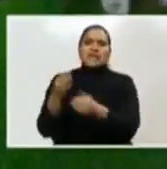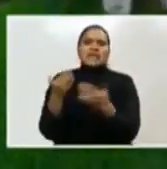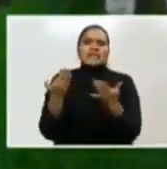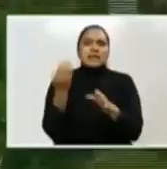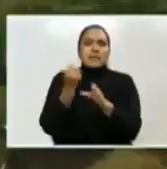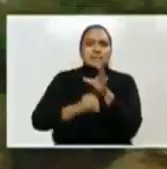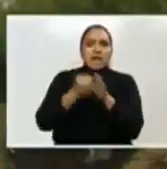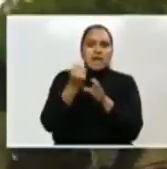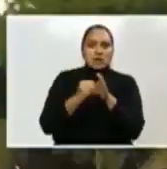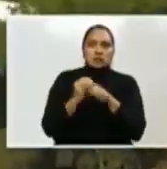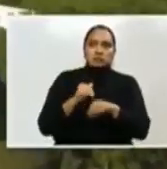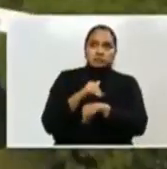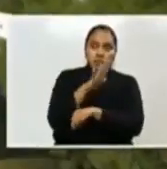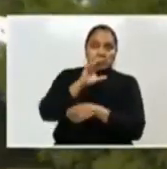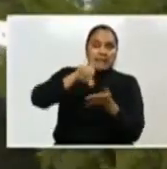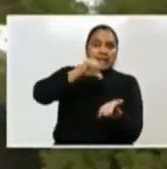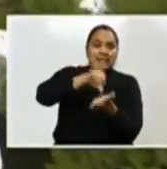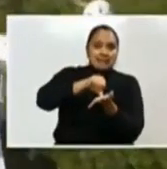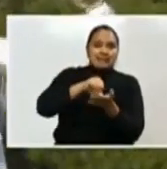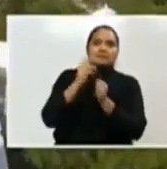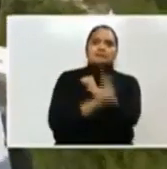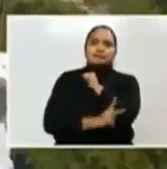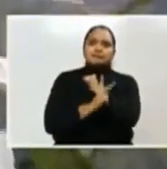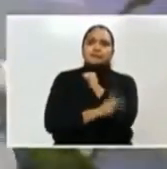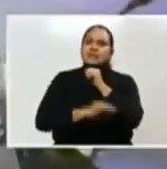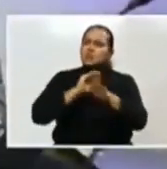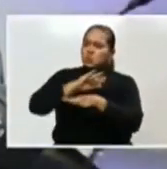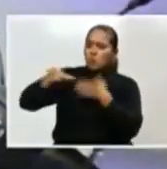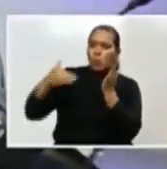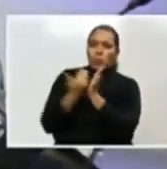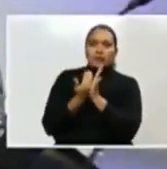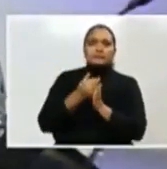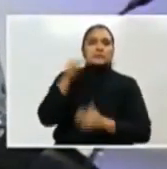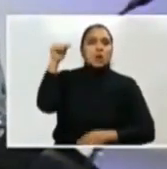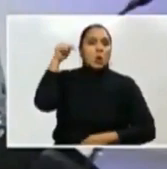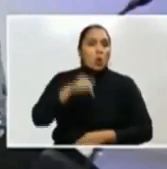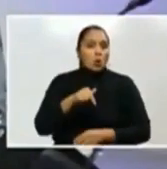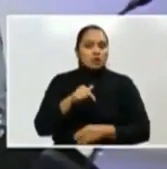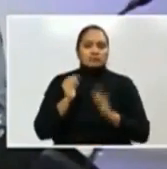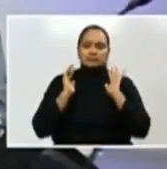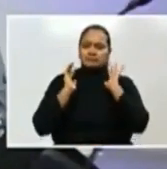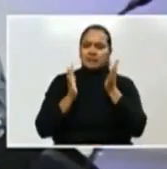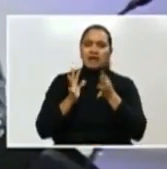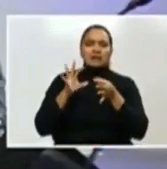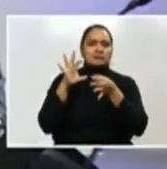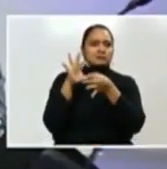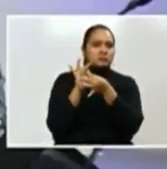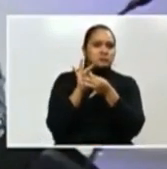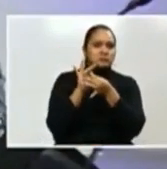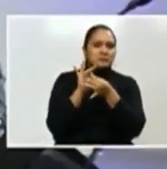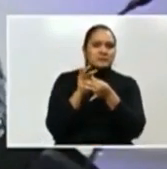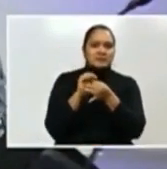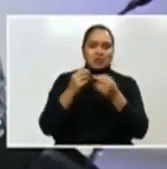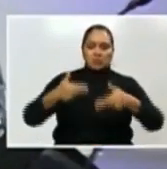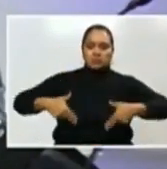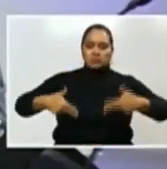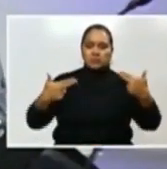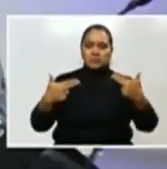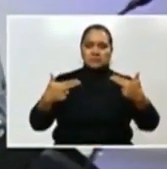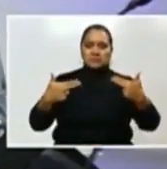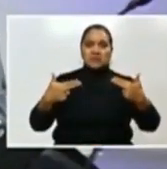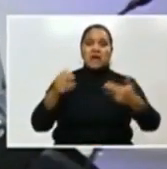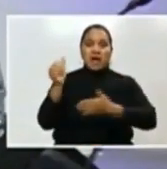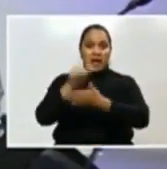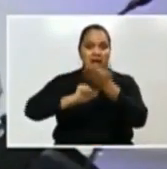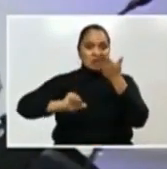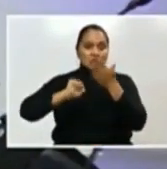ya tienen en su cuenta estos fondos. Hoy están enlazados con nosotros algunos alcaldes para